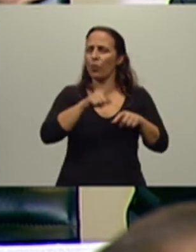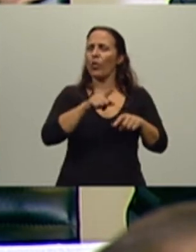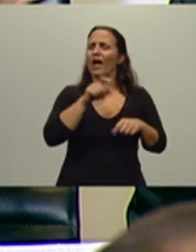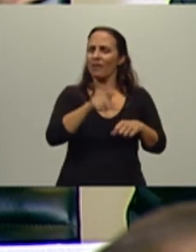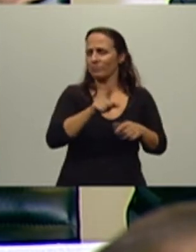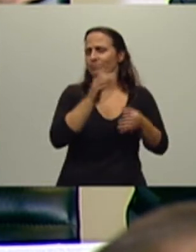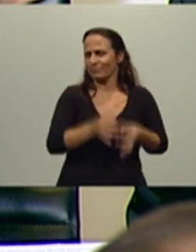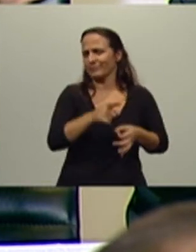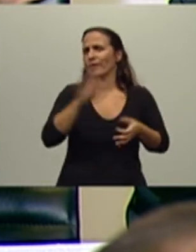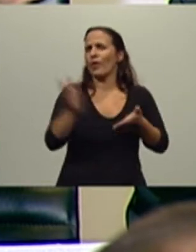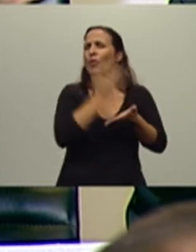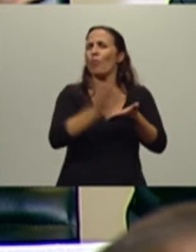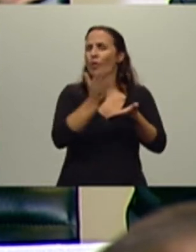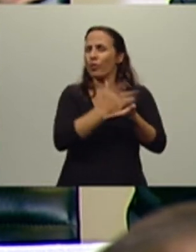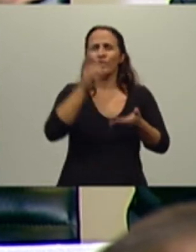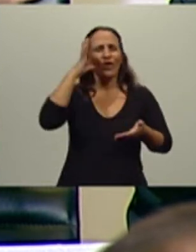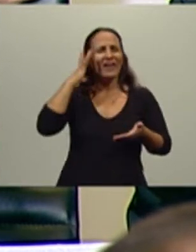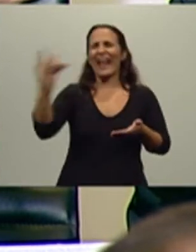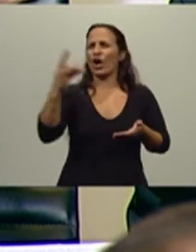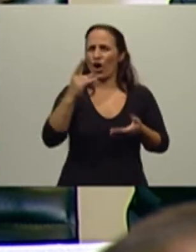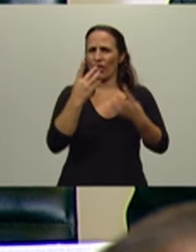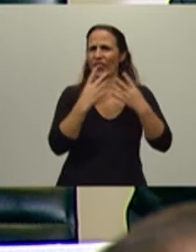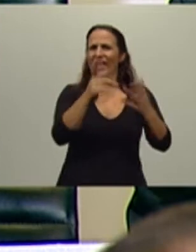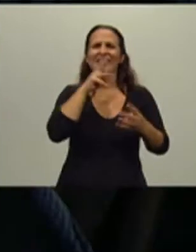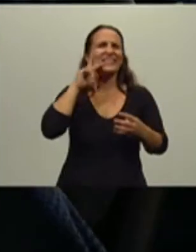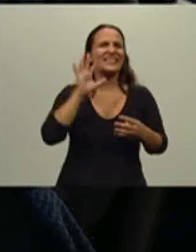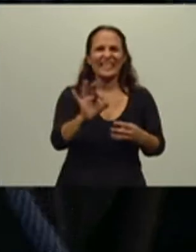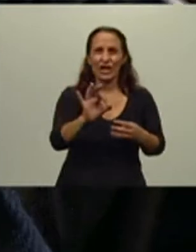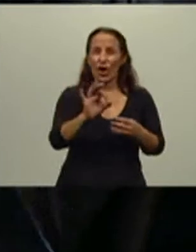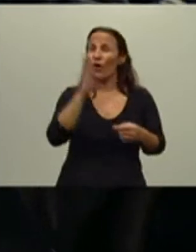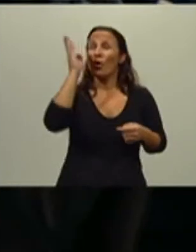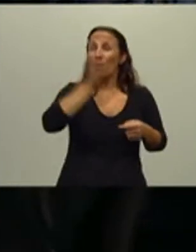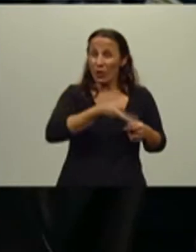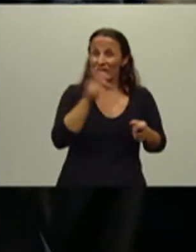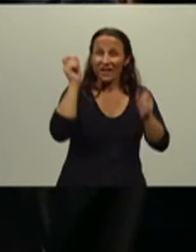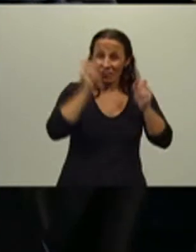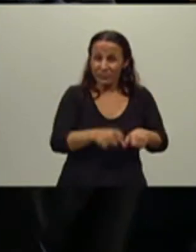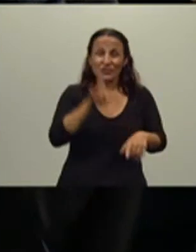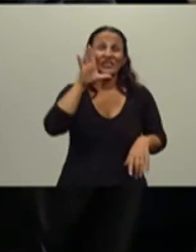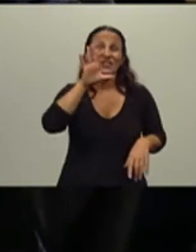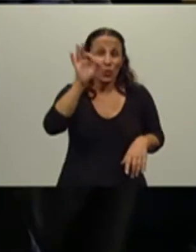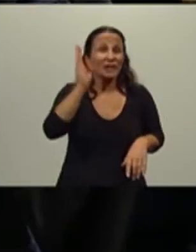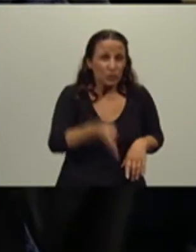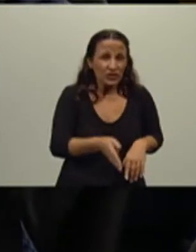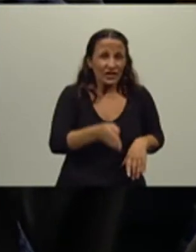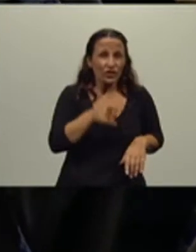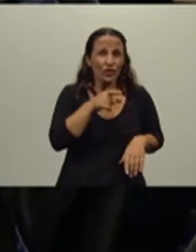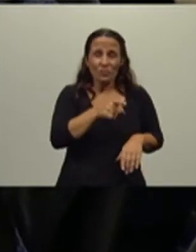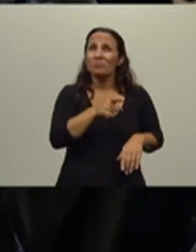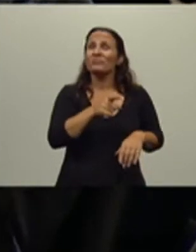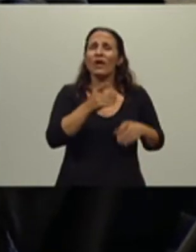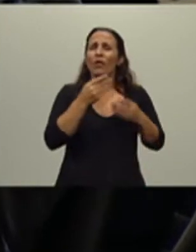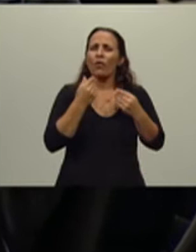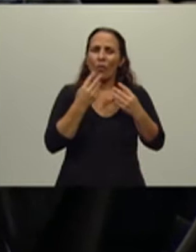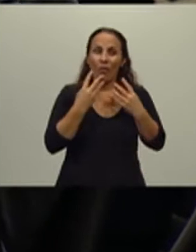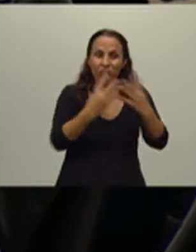producción récord de trigo se produce con una alícuota del 50%? Fue la cosecha